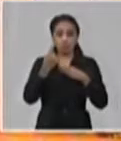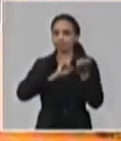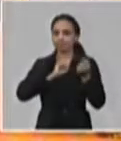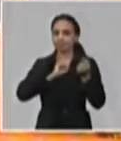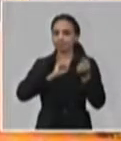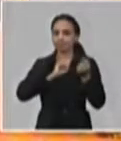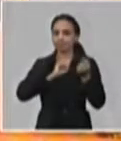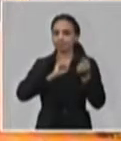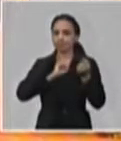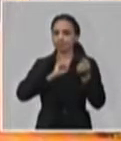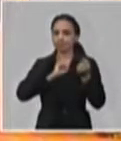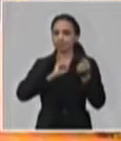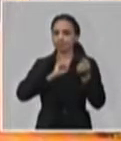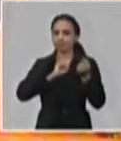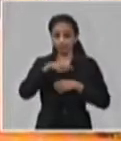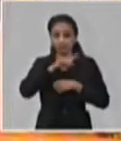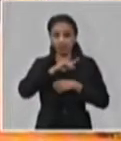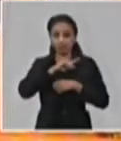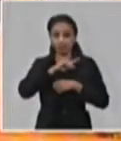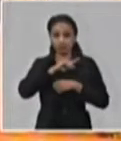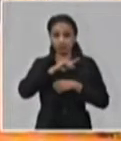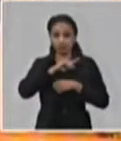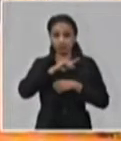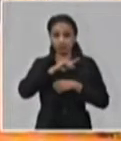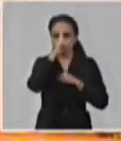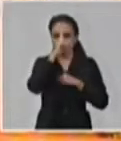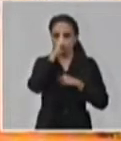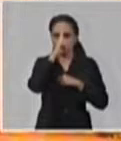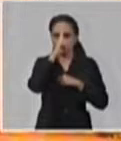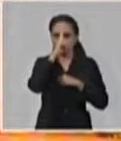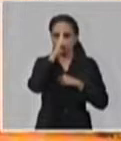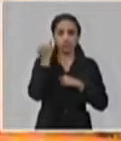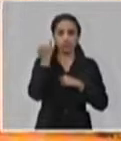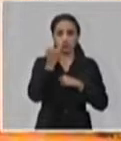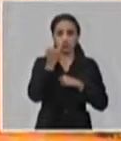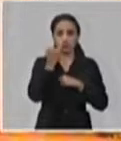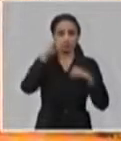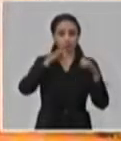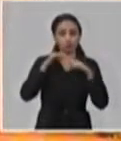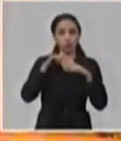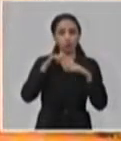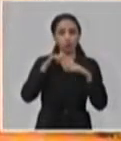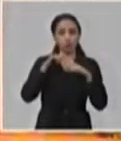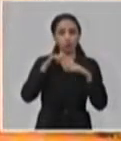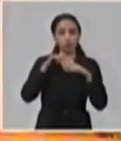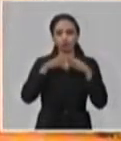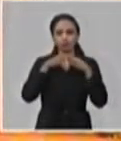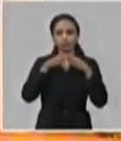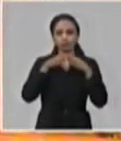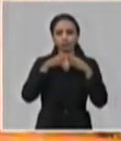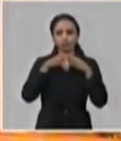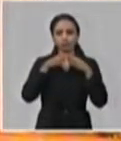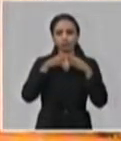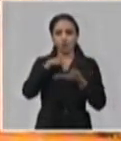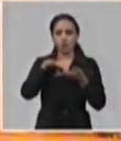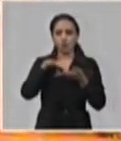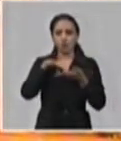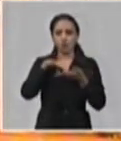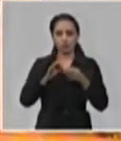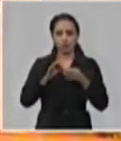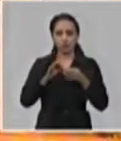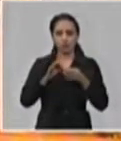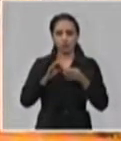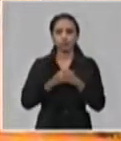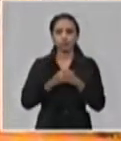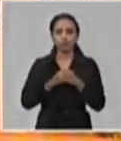explicó él, del control sanitario internacional en los puntos de entrada del país, en cualquiera de los puntos de entrada del país. A veces las